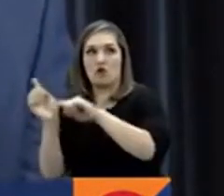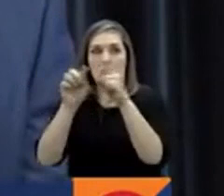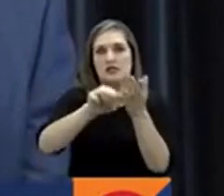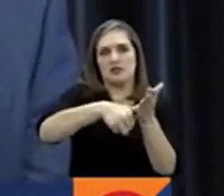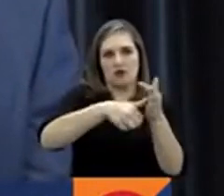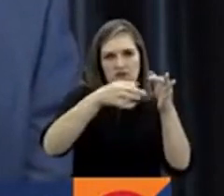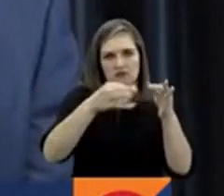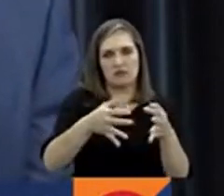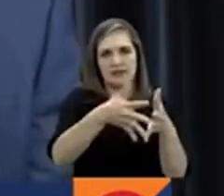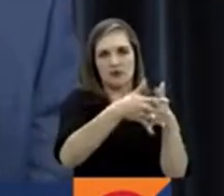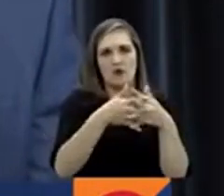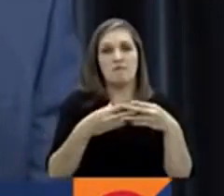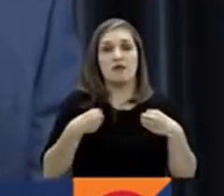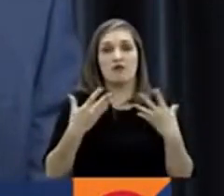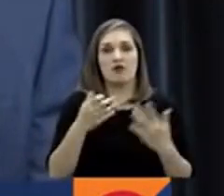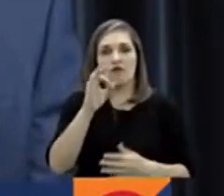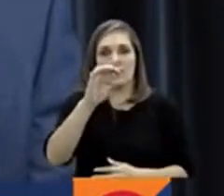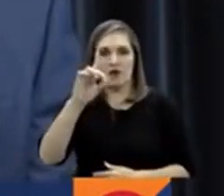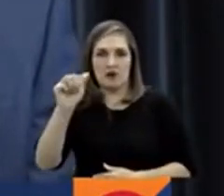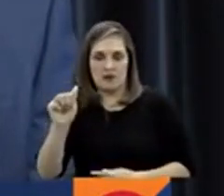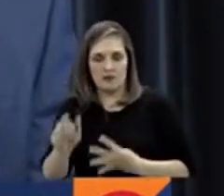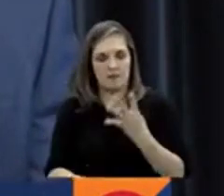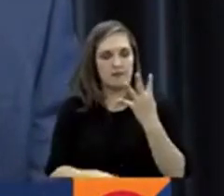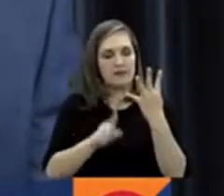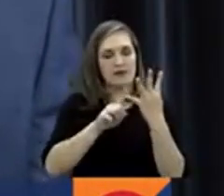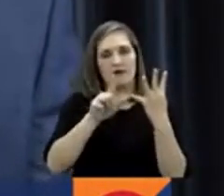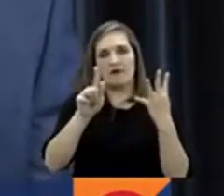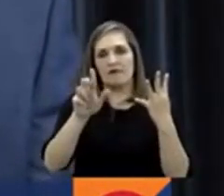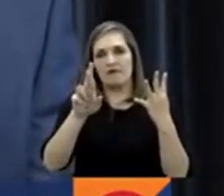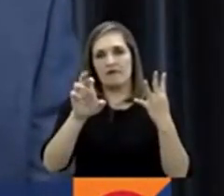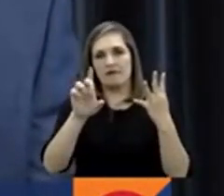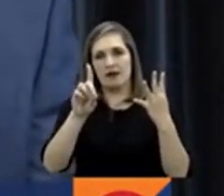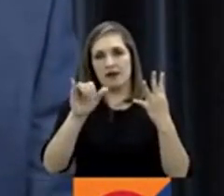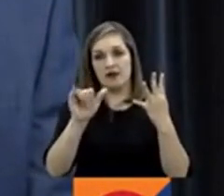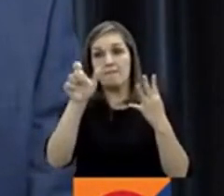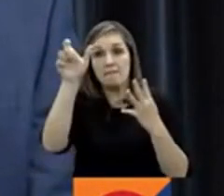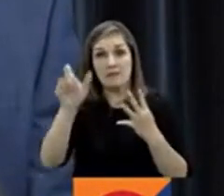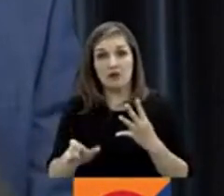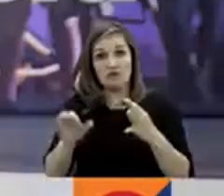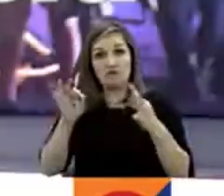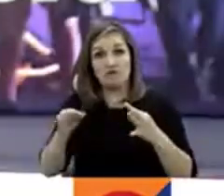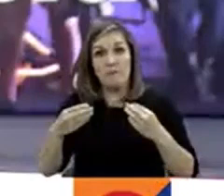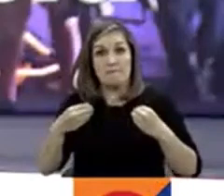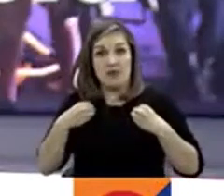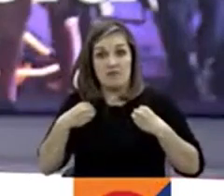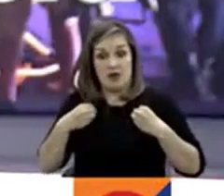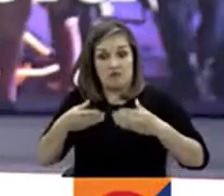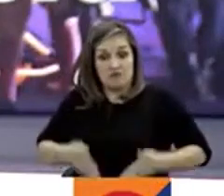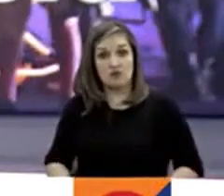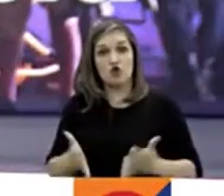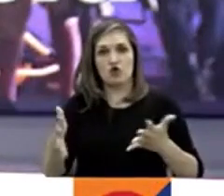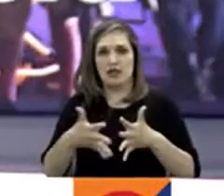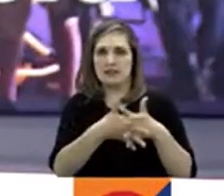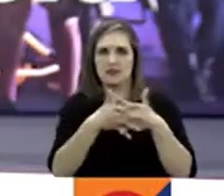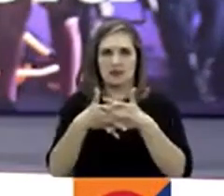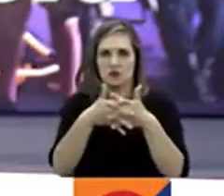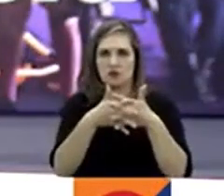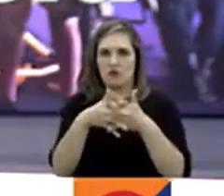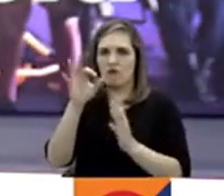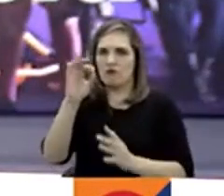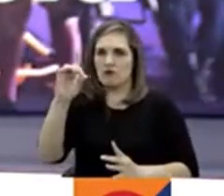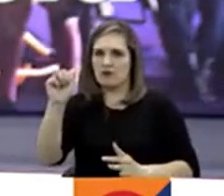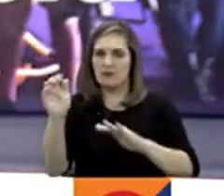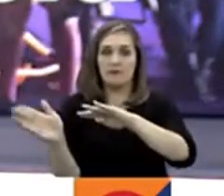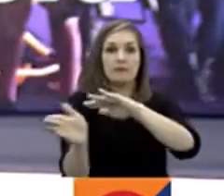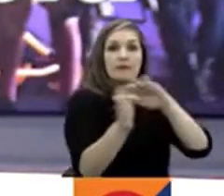Y por último tenemos a Frederick Bergman Jr., un ciudadano estadounidense que vive en Tampa. Y tres personas murieron y